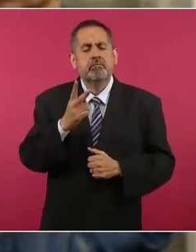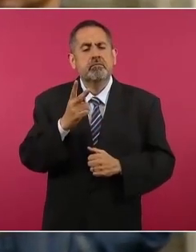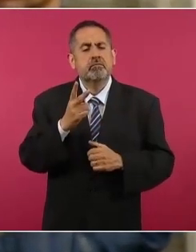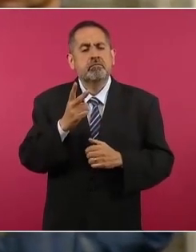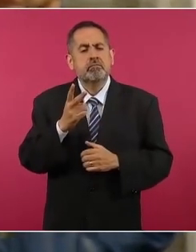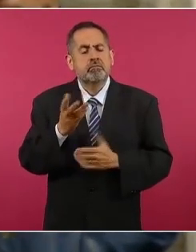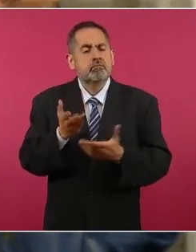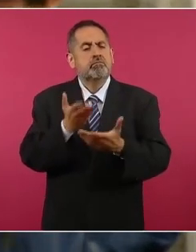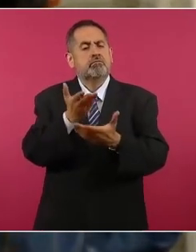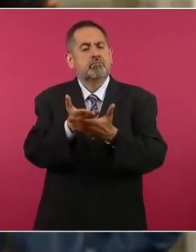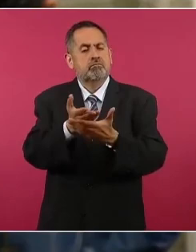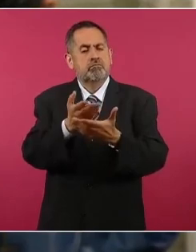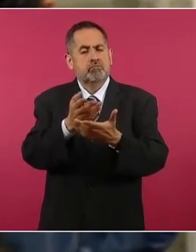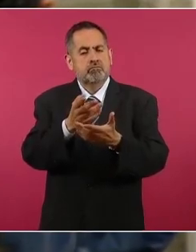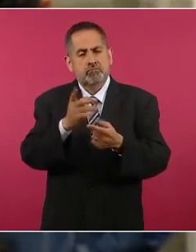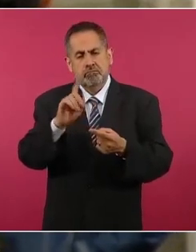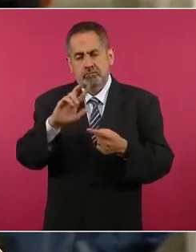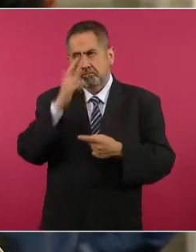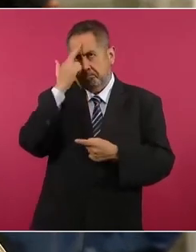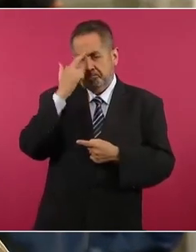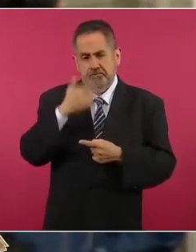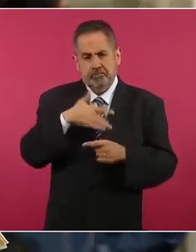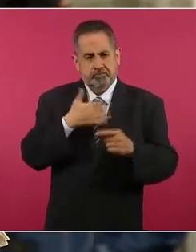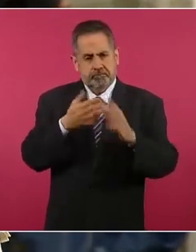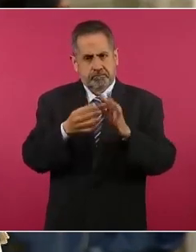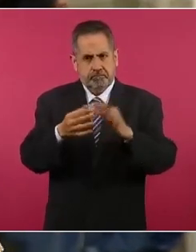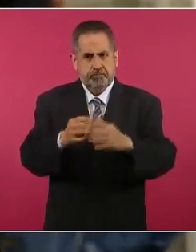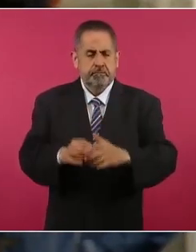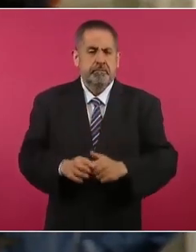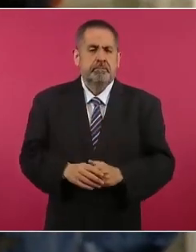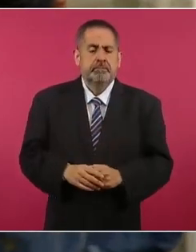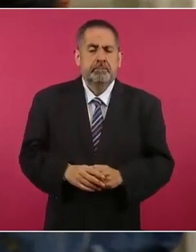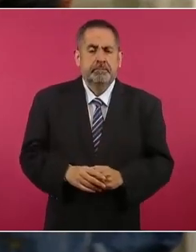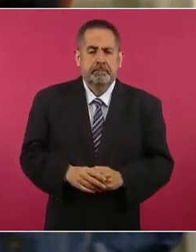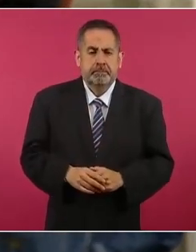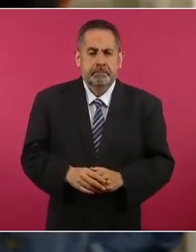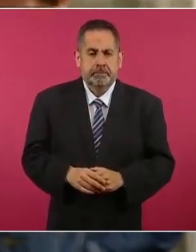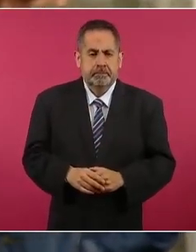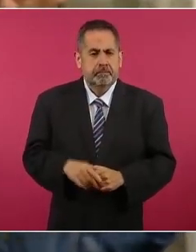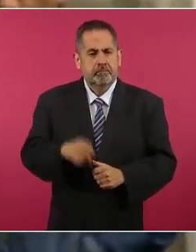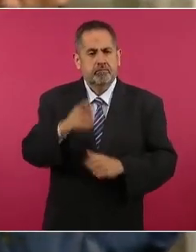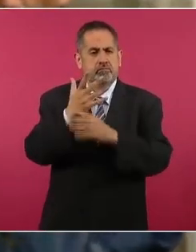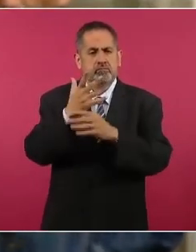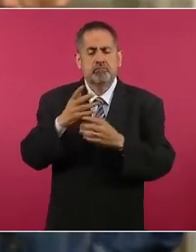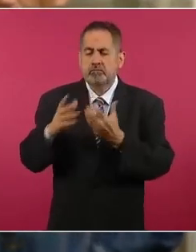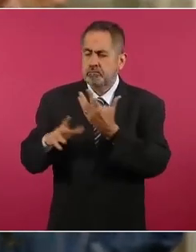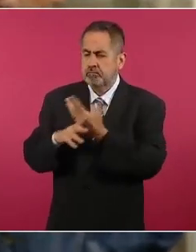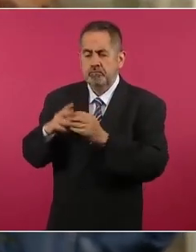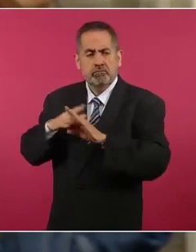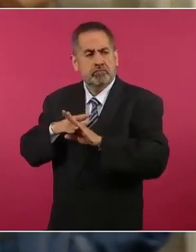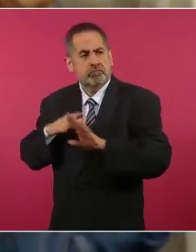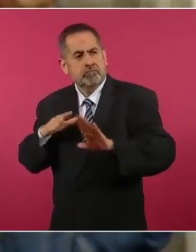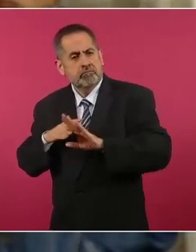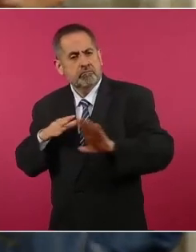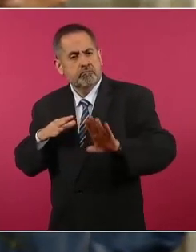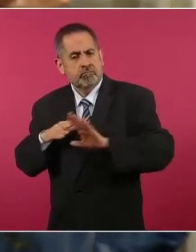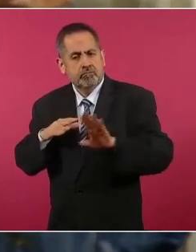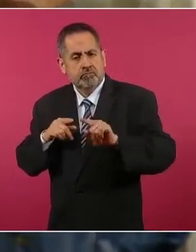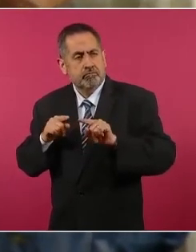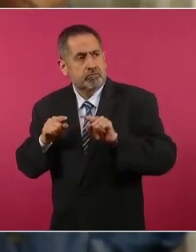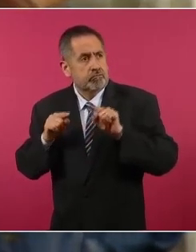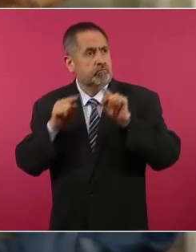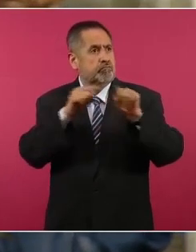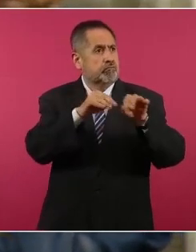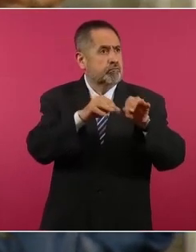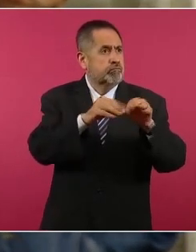recordatorios. Usted siempre habla de los migrantes, que son nuestra palanca